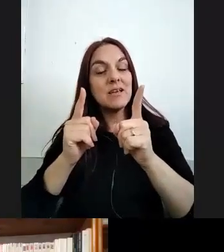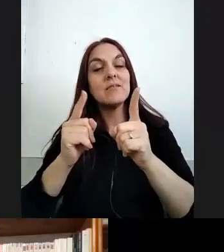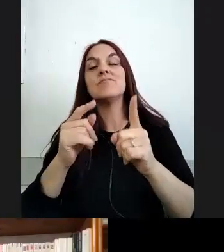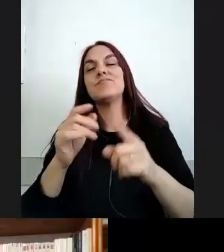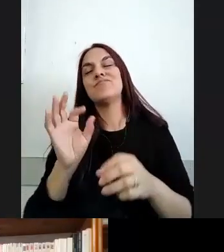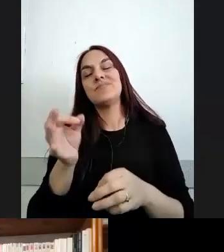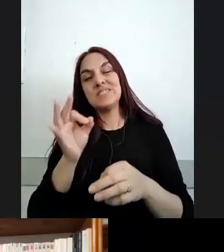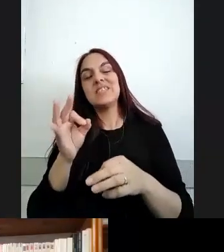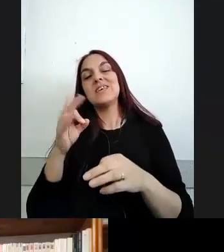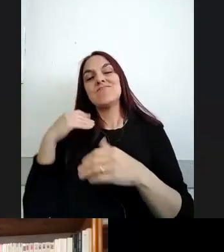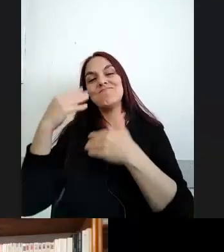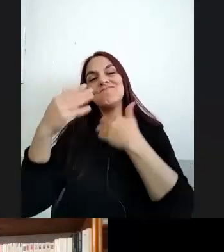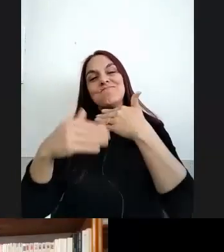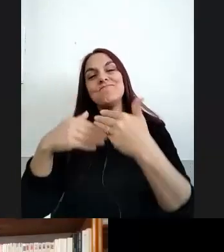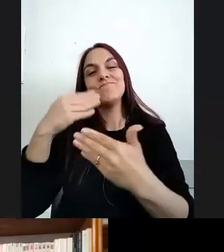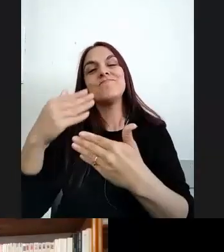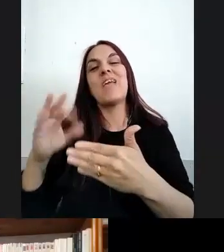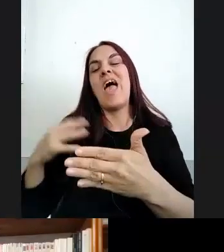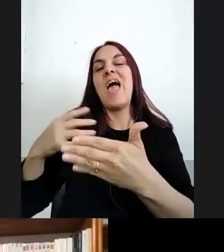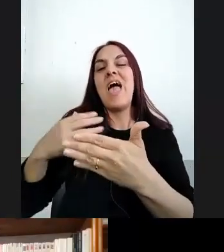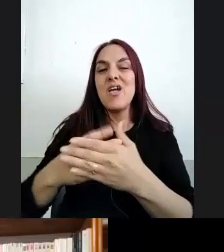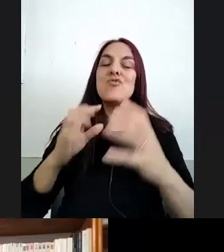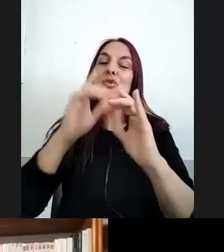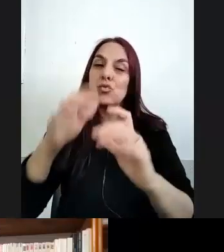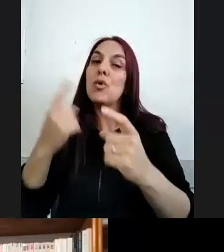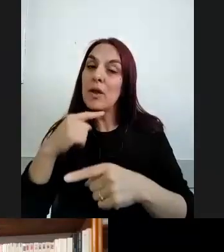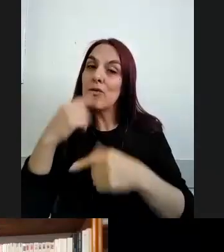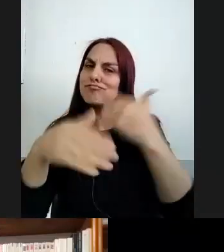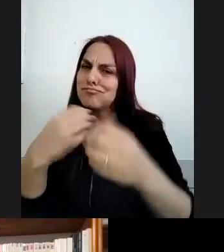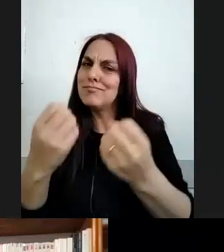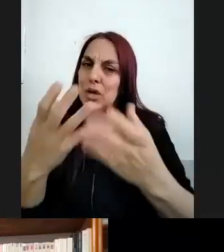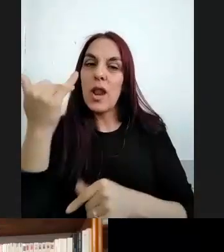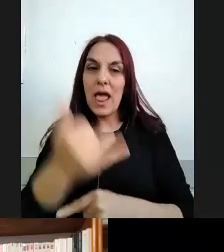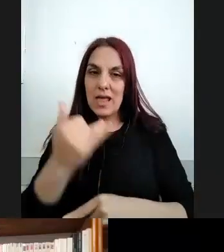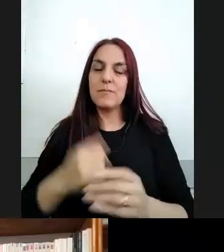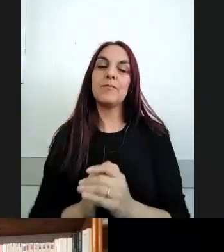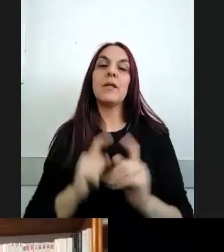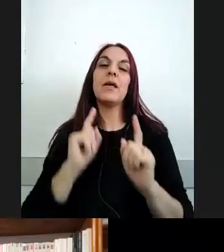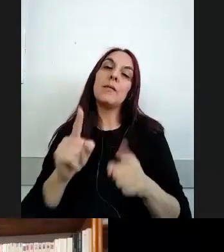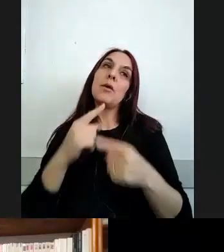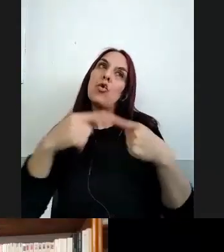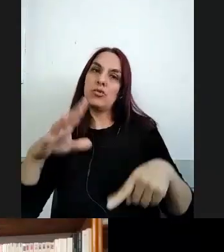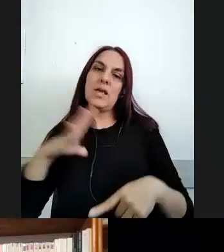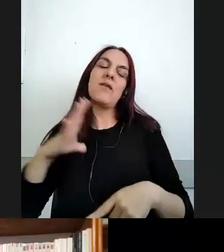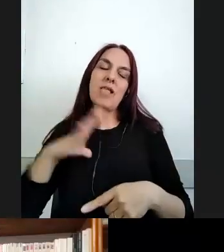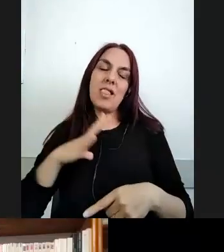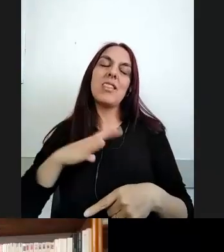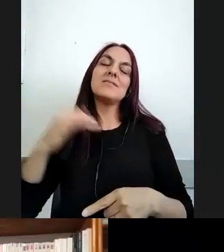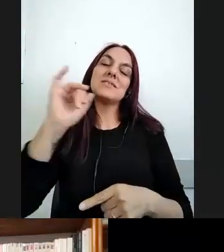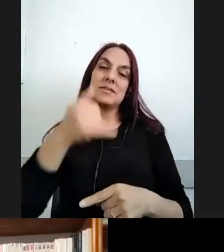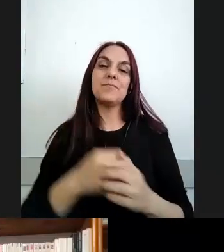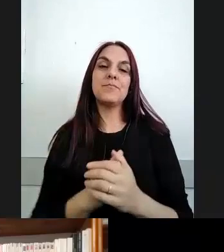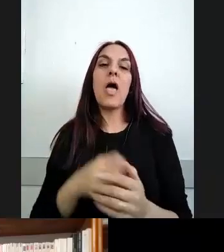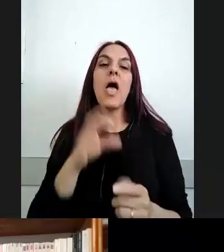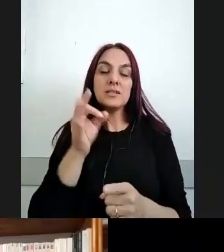discusión con muchísimos avances ¿no? en nuestro contexto y también por supuesto con deudas que están pendientes porque sabemos que